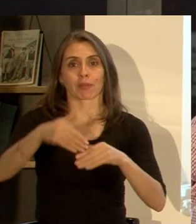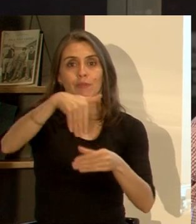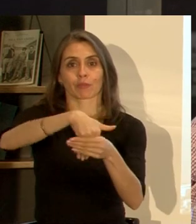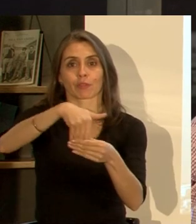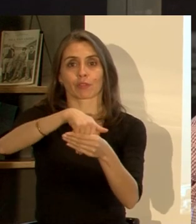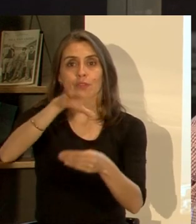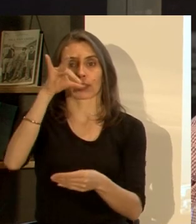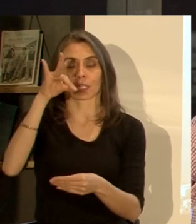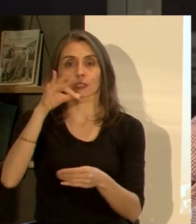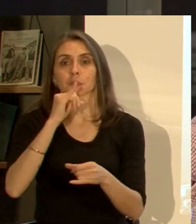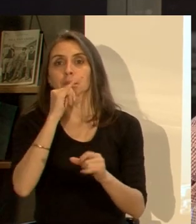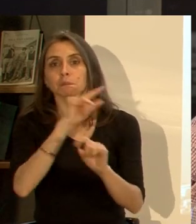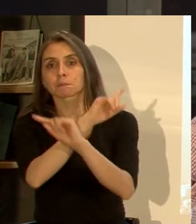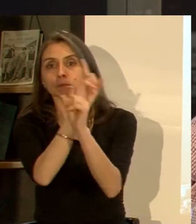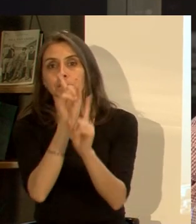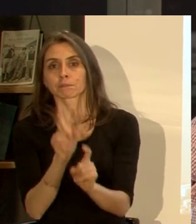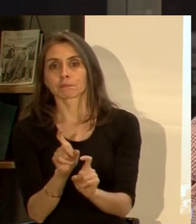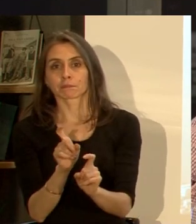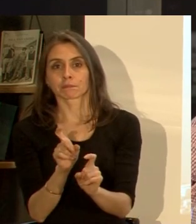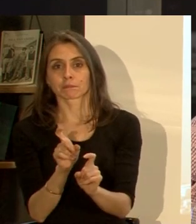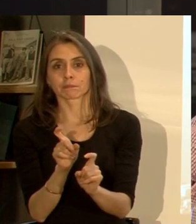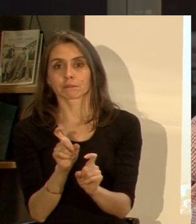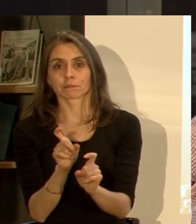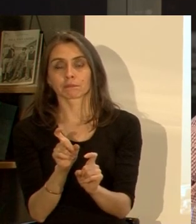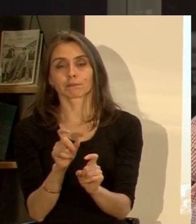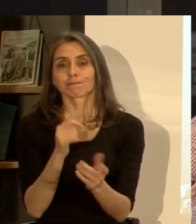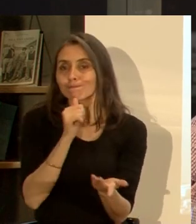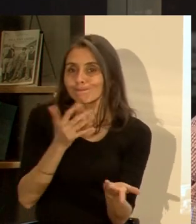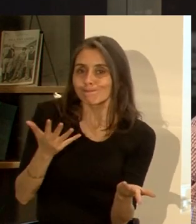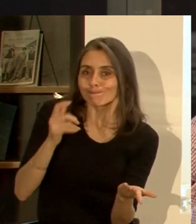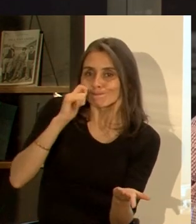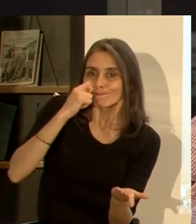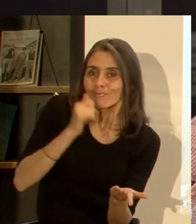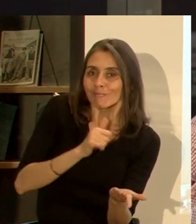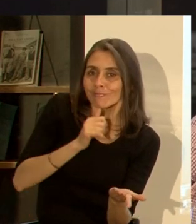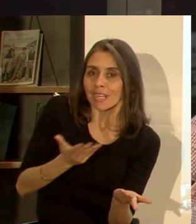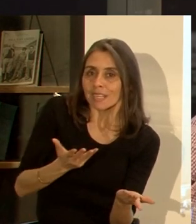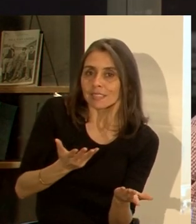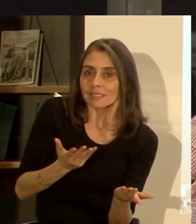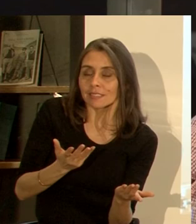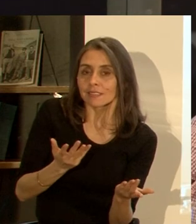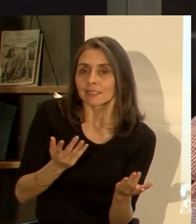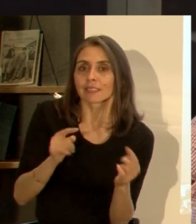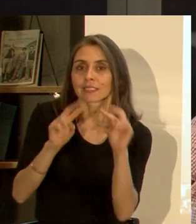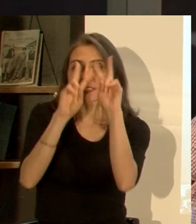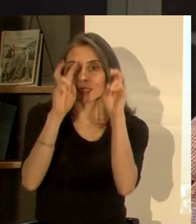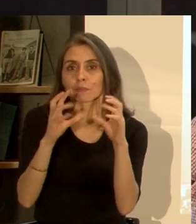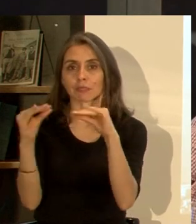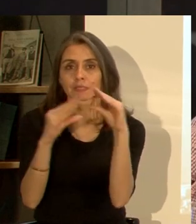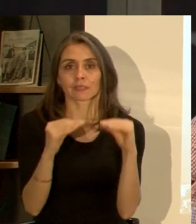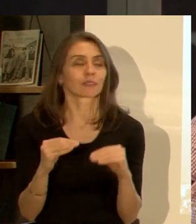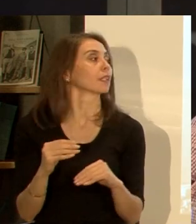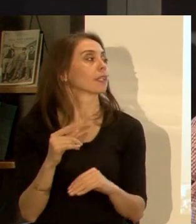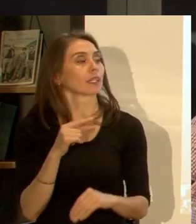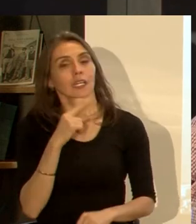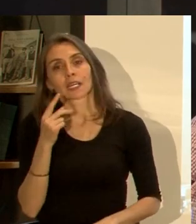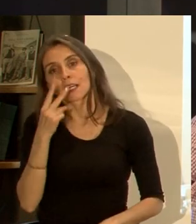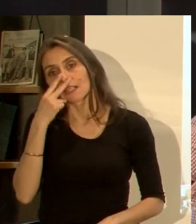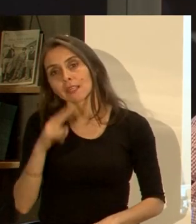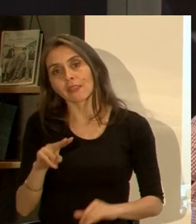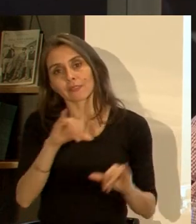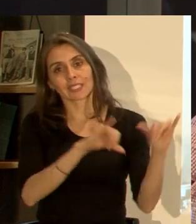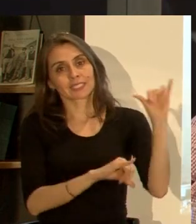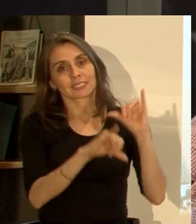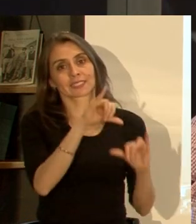tan llenos de incertidumbre y se echa de menos así que en el debate empiecen a aparecer estos temas perfecto e independiente de que la